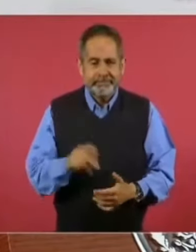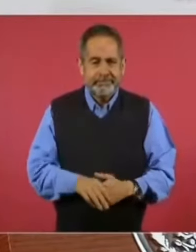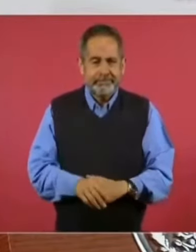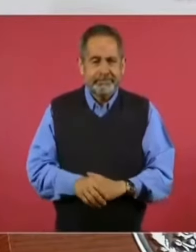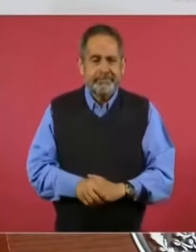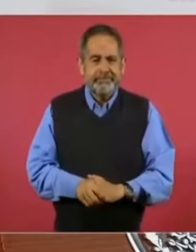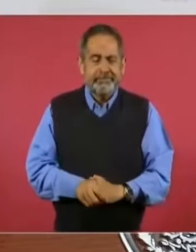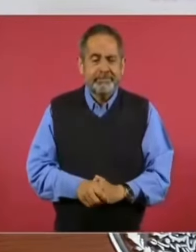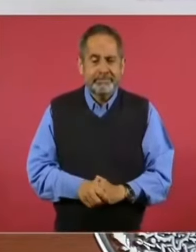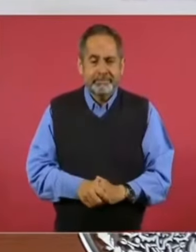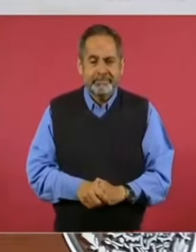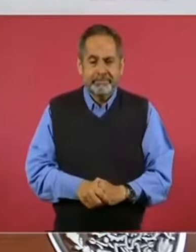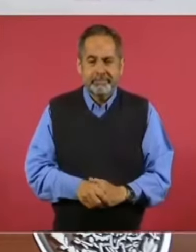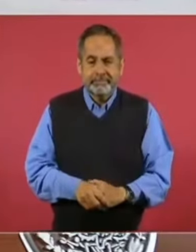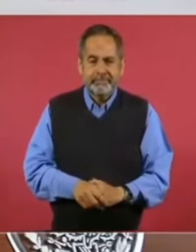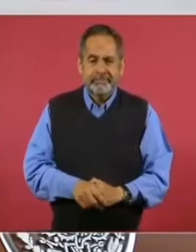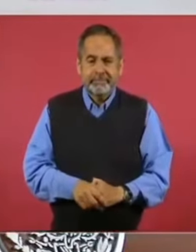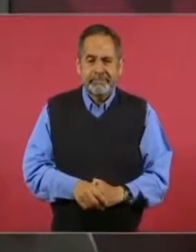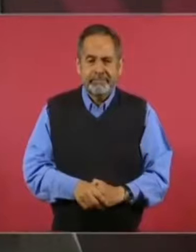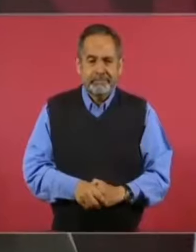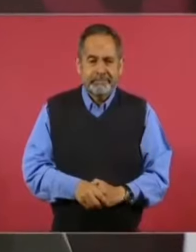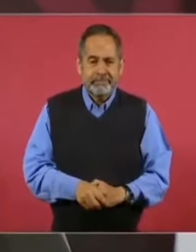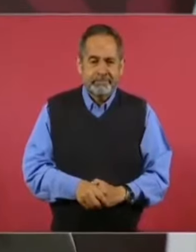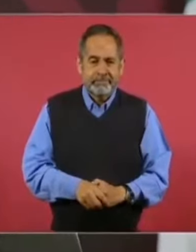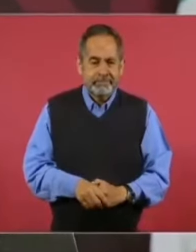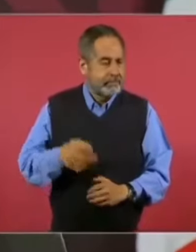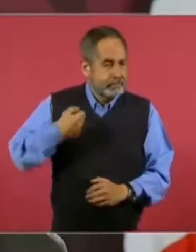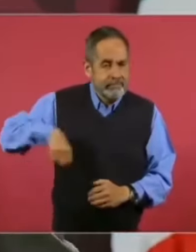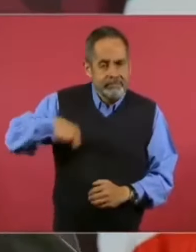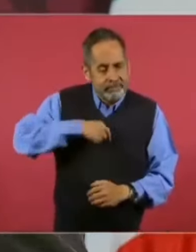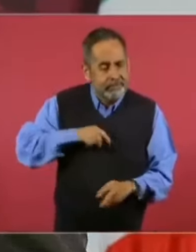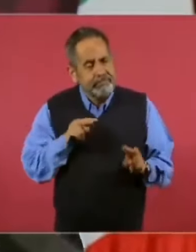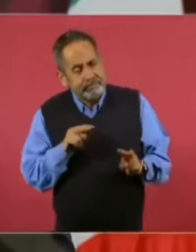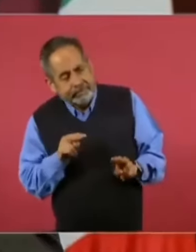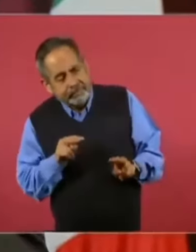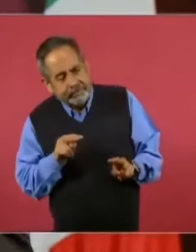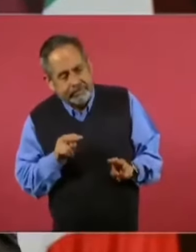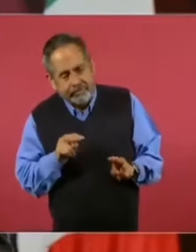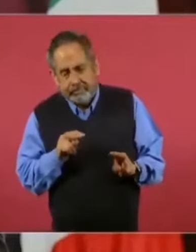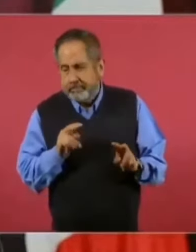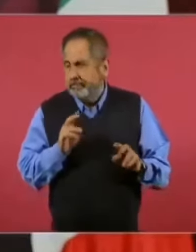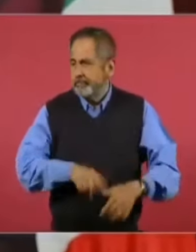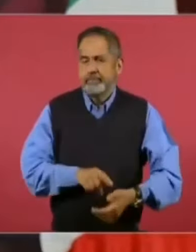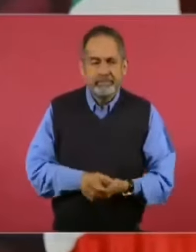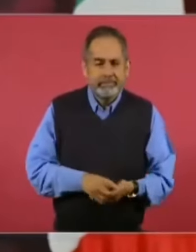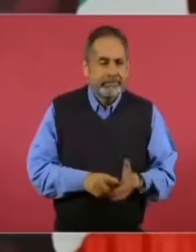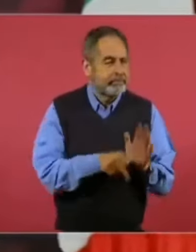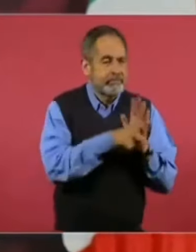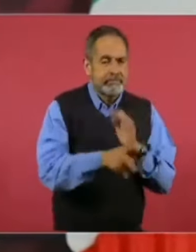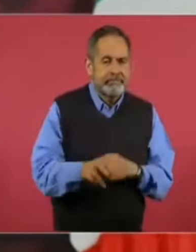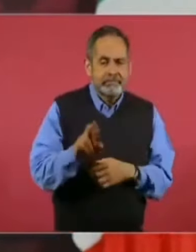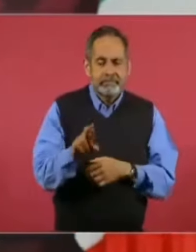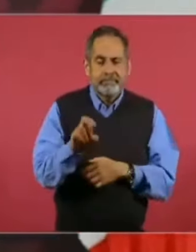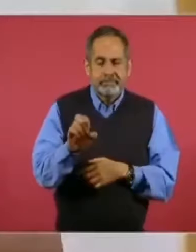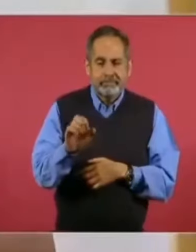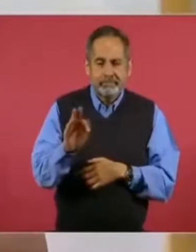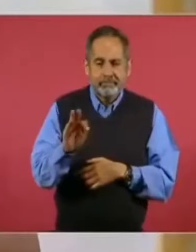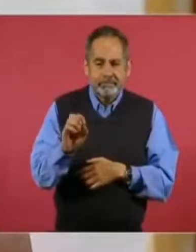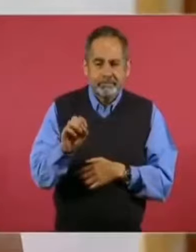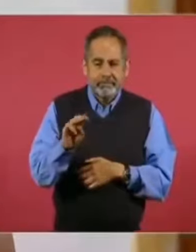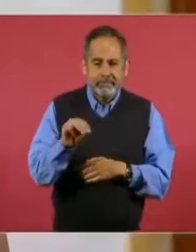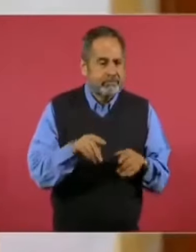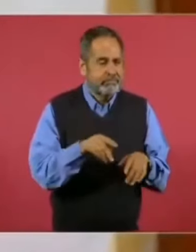nosotros nos quejamos de que el Reforma es un tasquín,